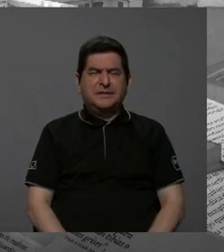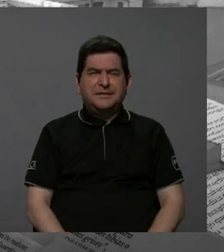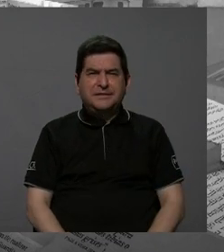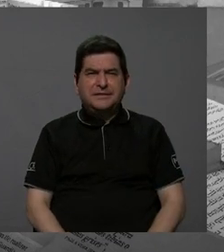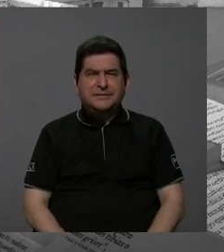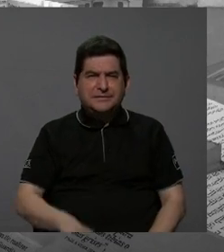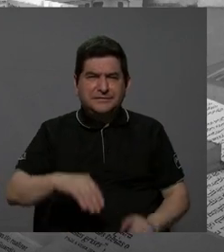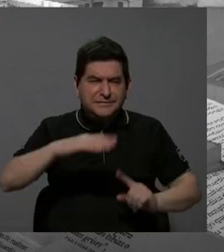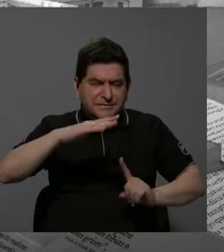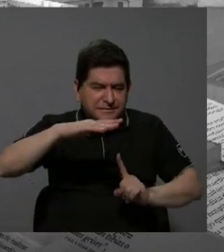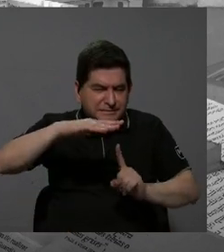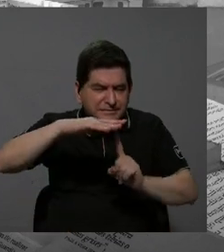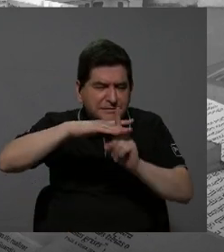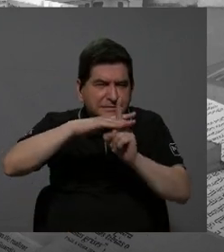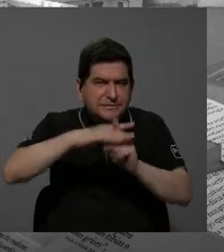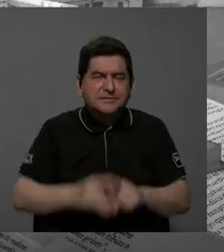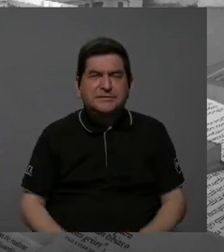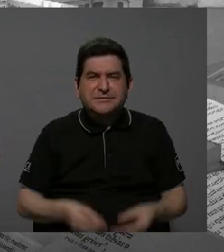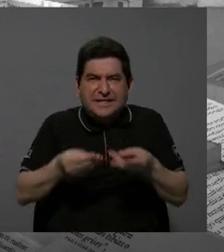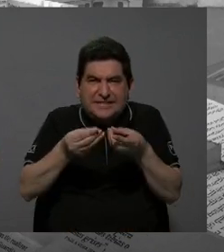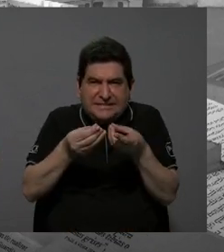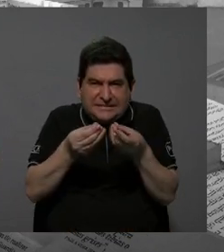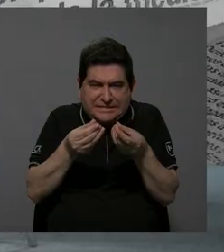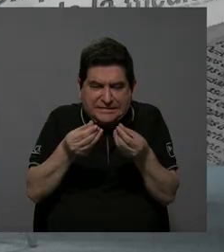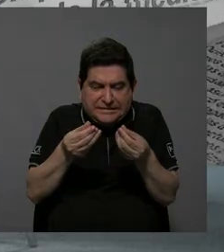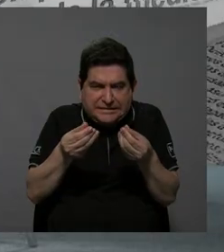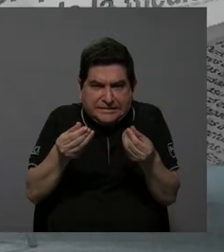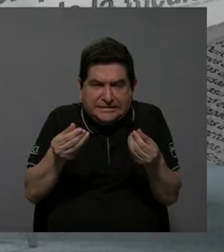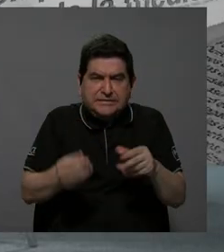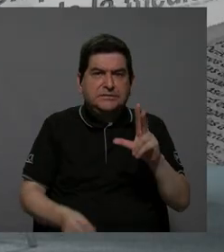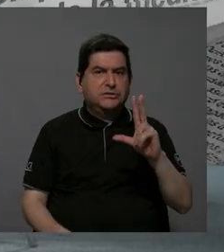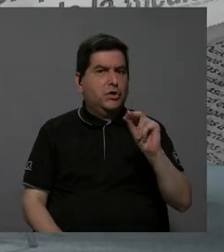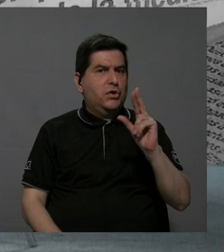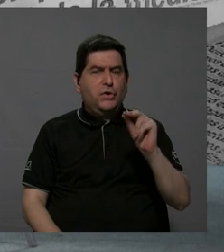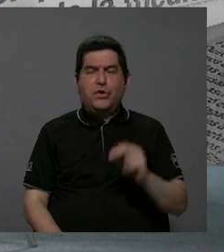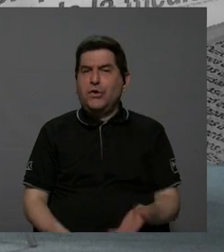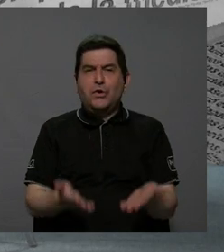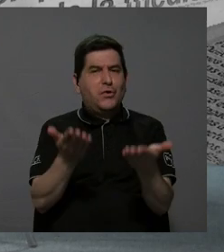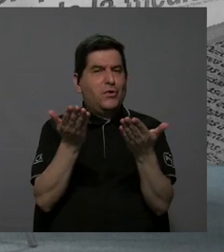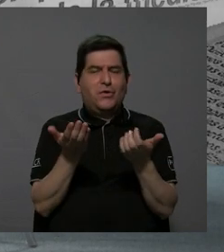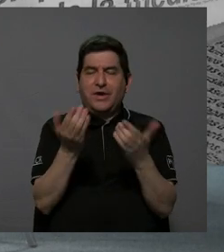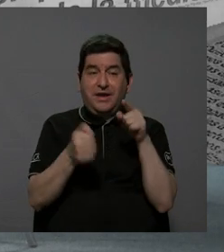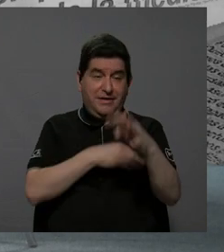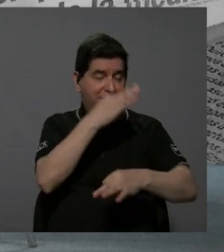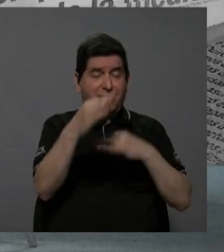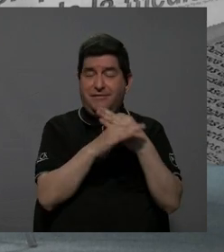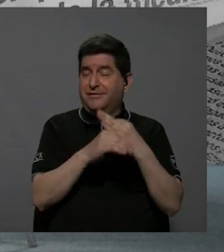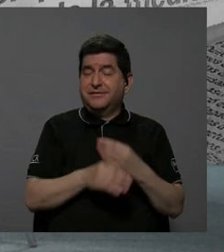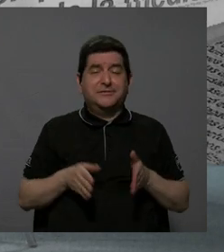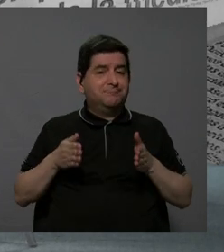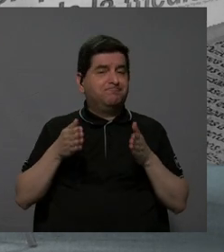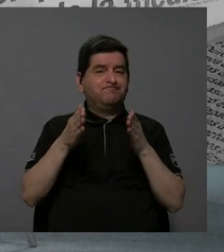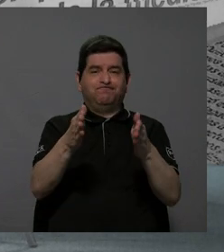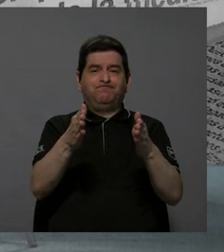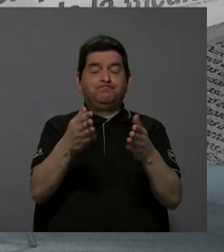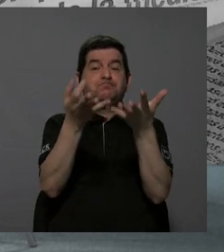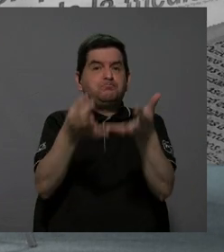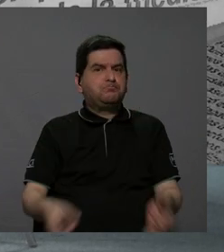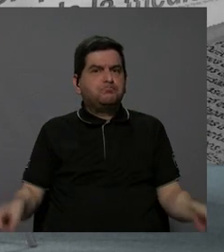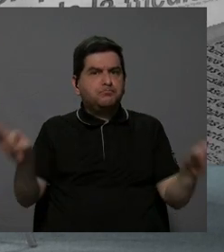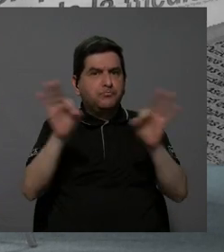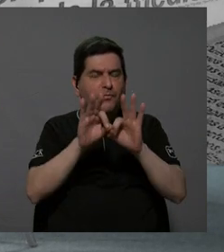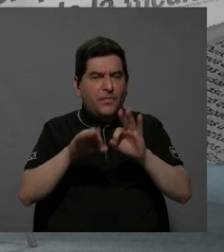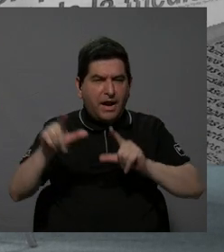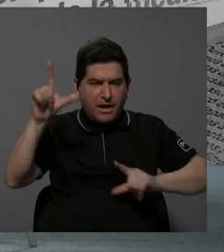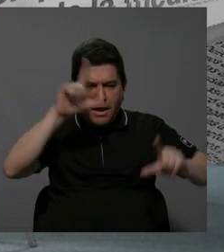a irse aumentando algunos deterioros que no son deseables en este tipo de carreteras. Y por eso es importante que la